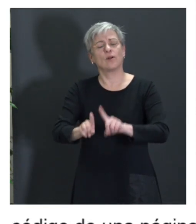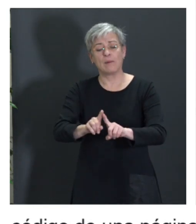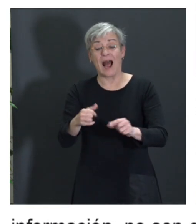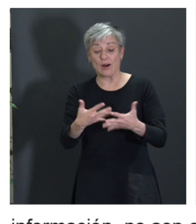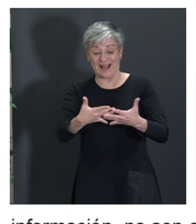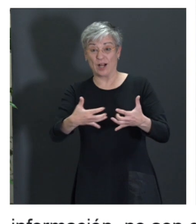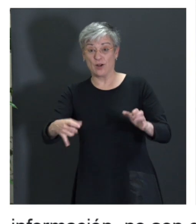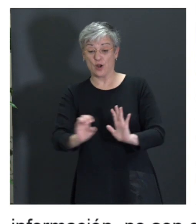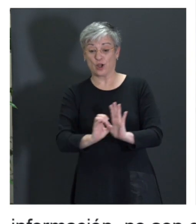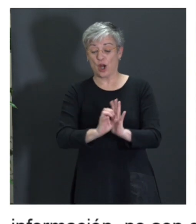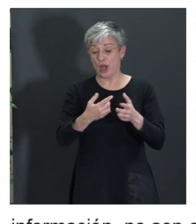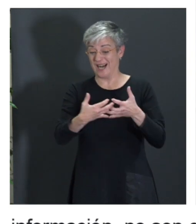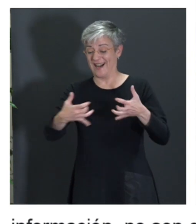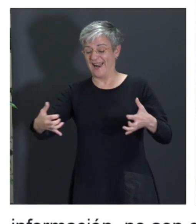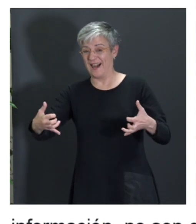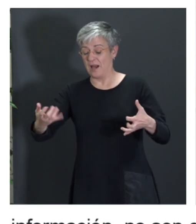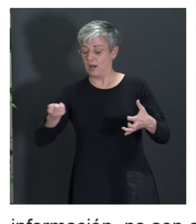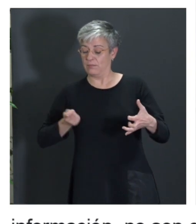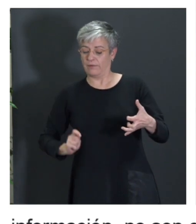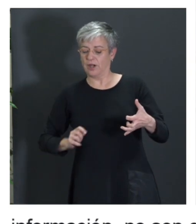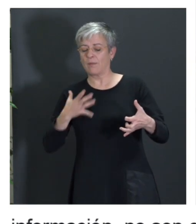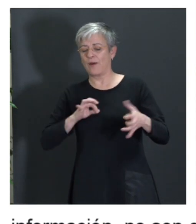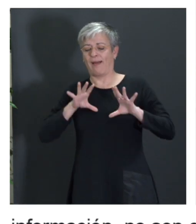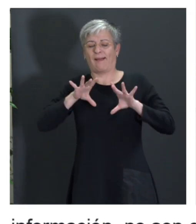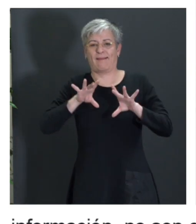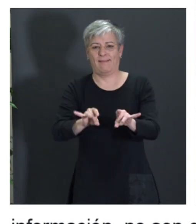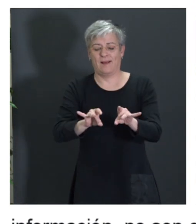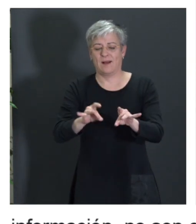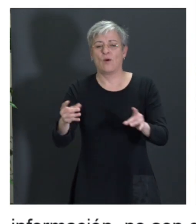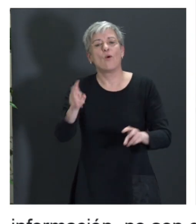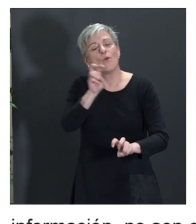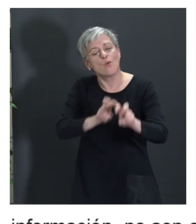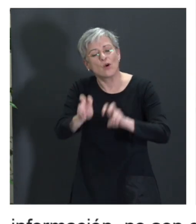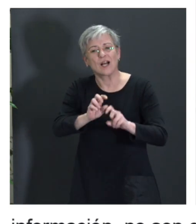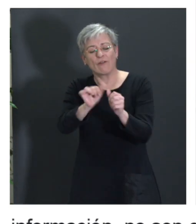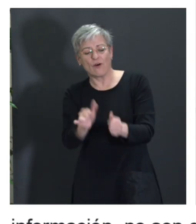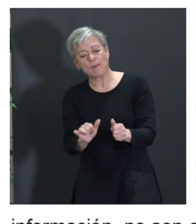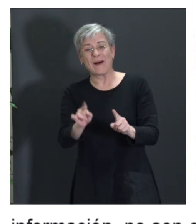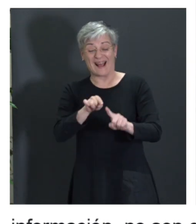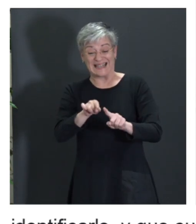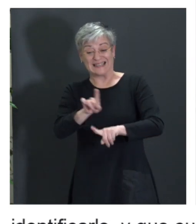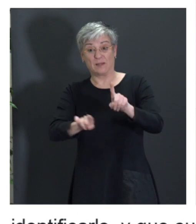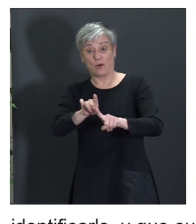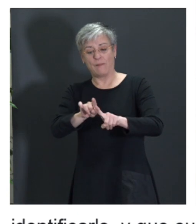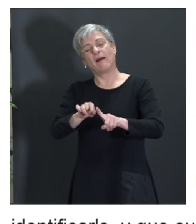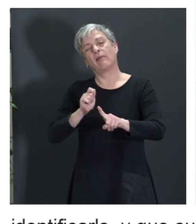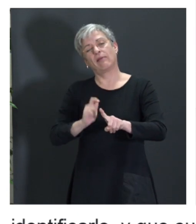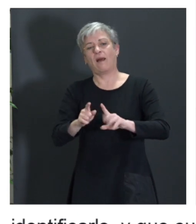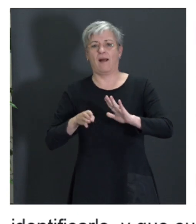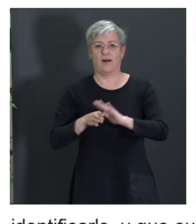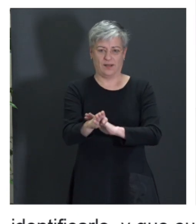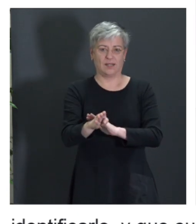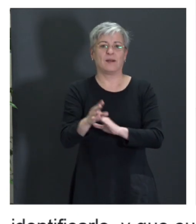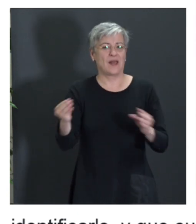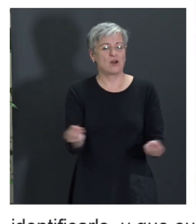y el profesional pueda resolver de la forma más accesible posible para el usuario final, esos problemas de